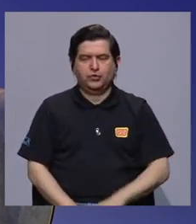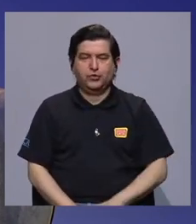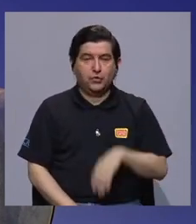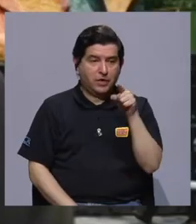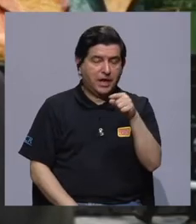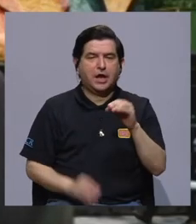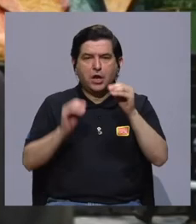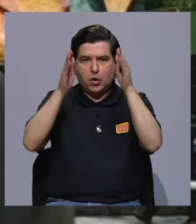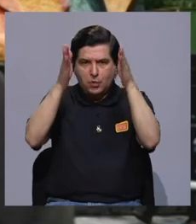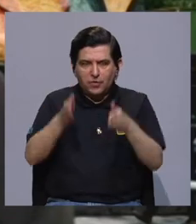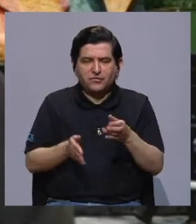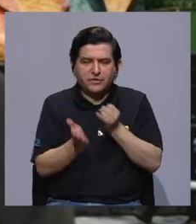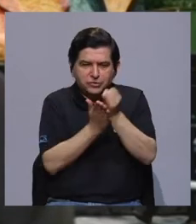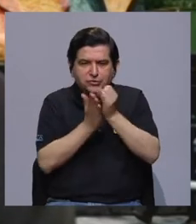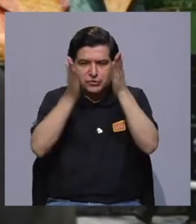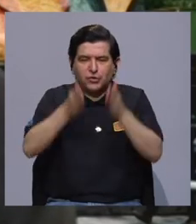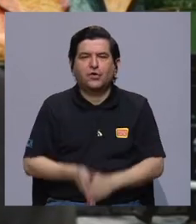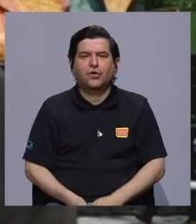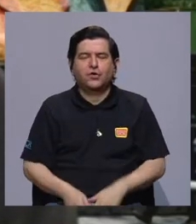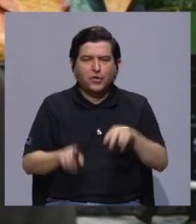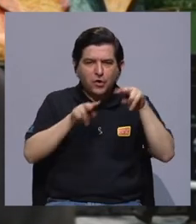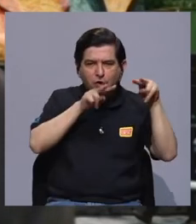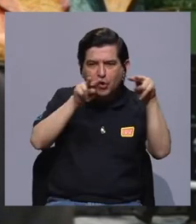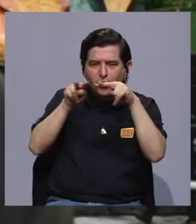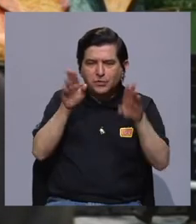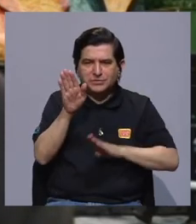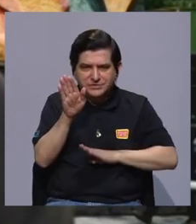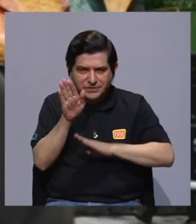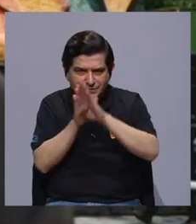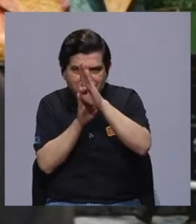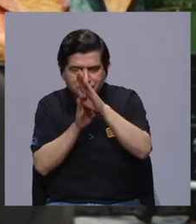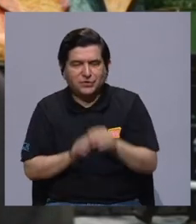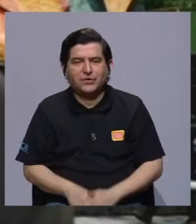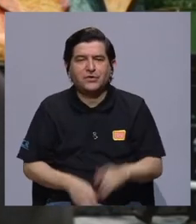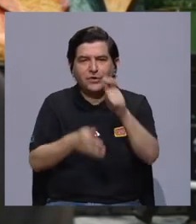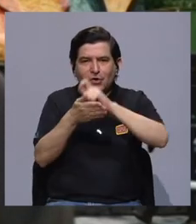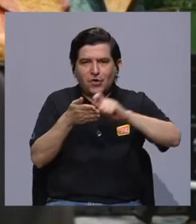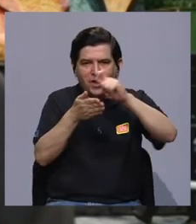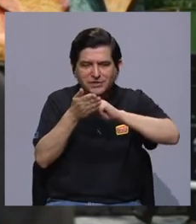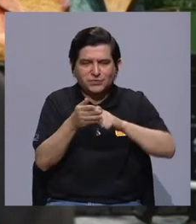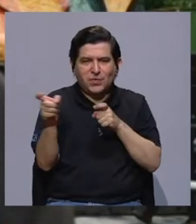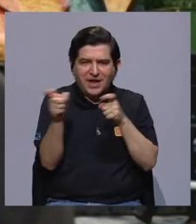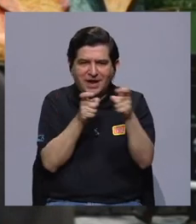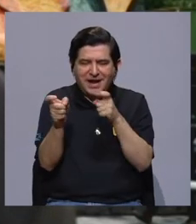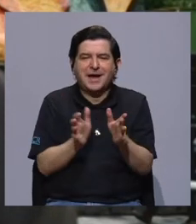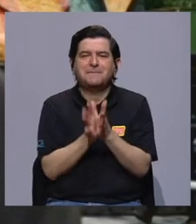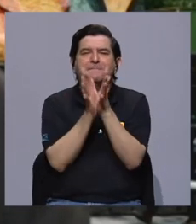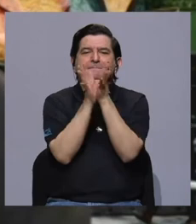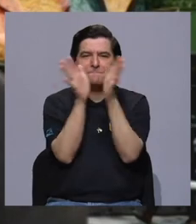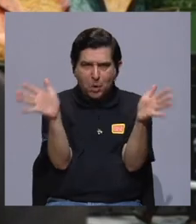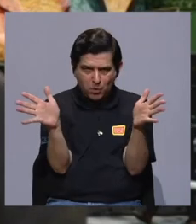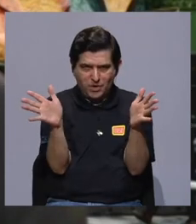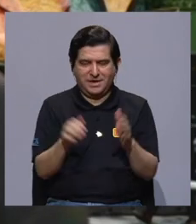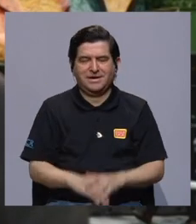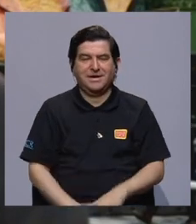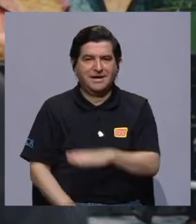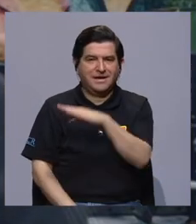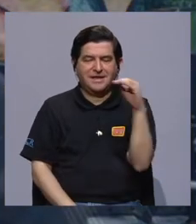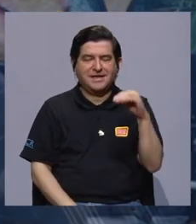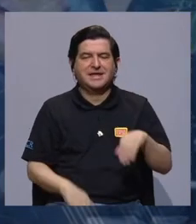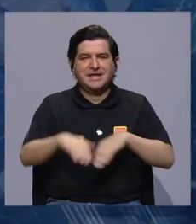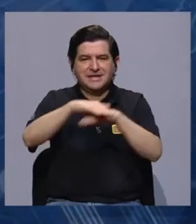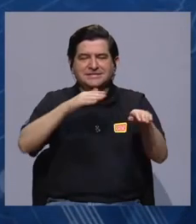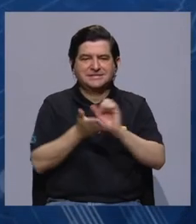Redondo, quien es profesor e investigador del Observatorio del Desarrollo de la Escuela de Administración Pública